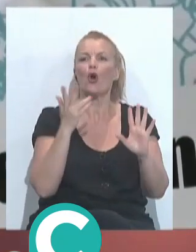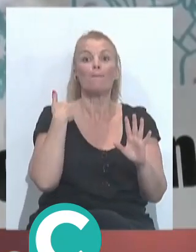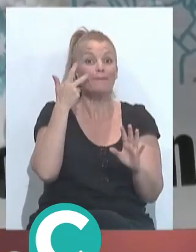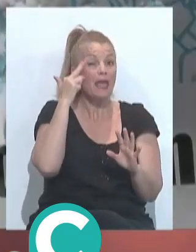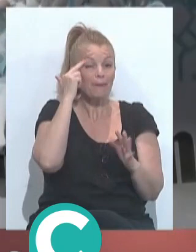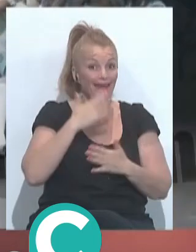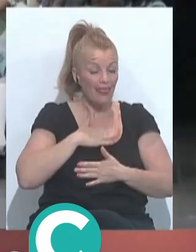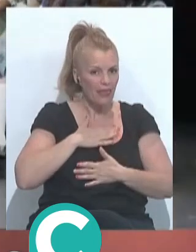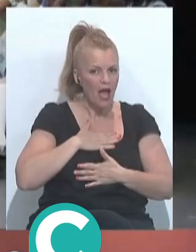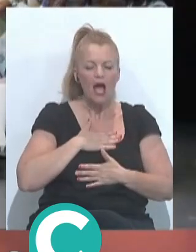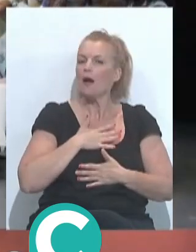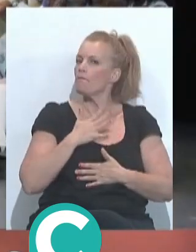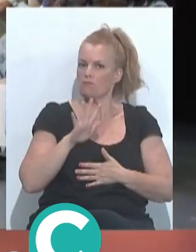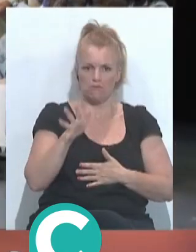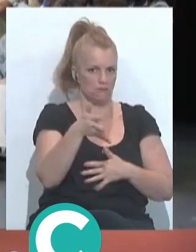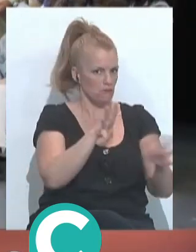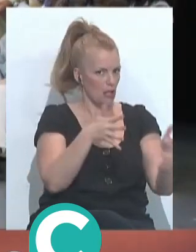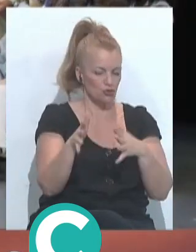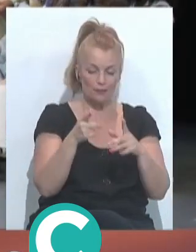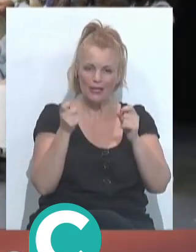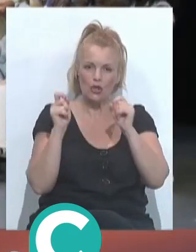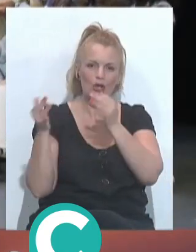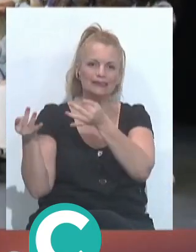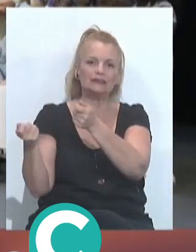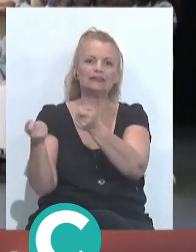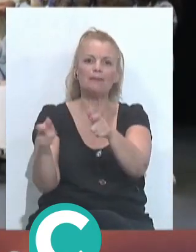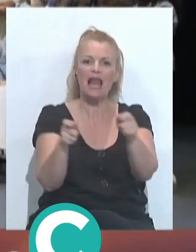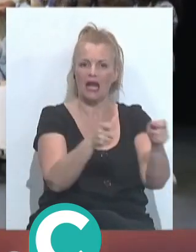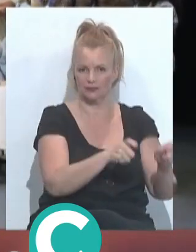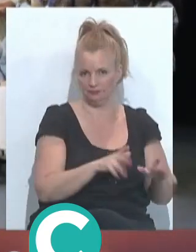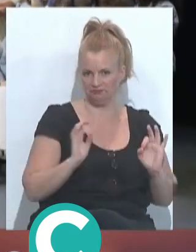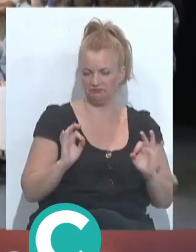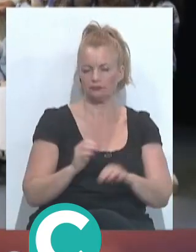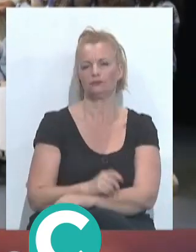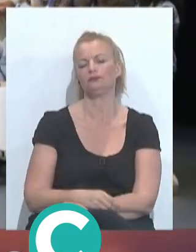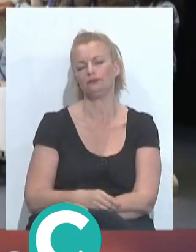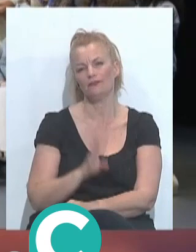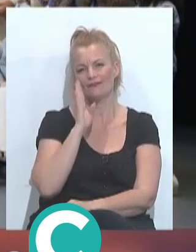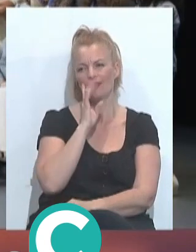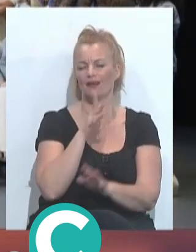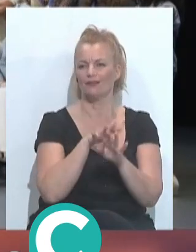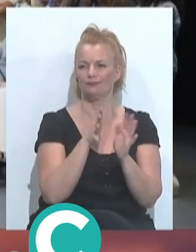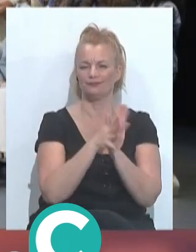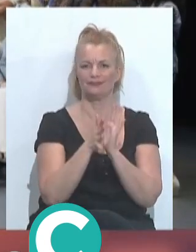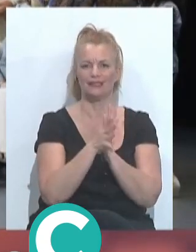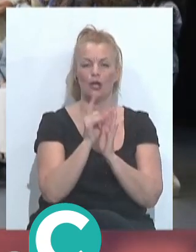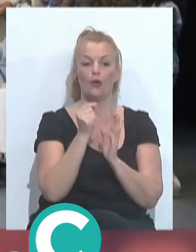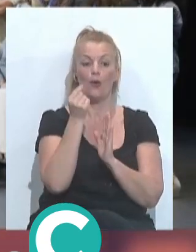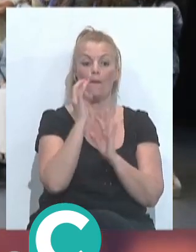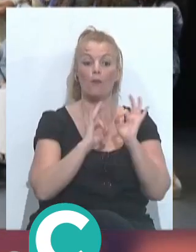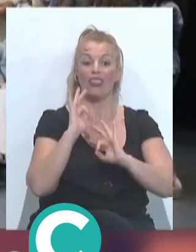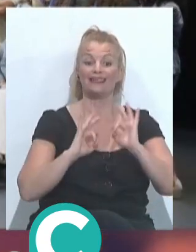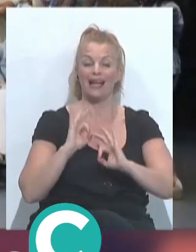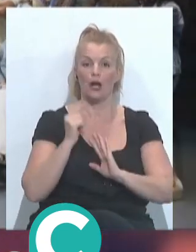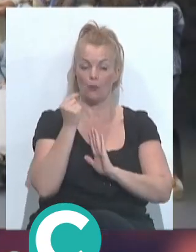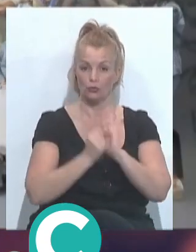experiencia es esa, Que normalmente eran muy similares los puntos que se daban. Con respecto a lo que estabas diciendo antes de los porcentajes de puntos,